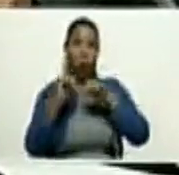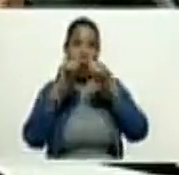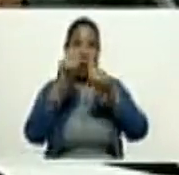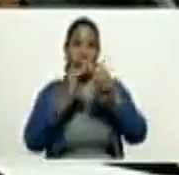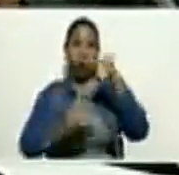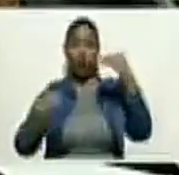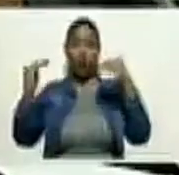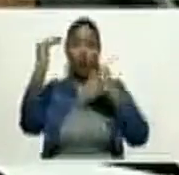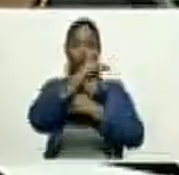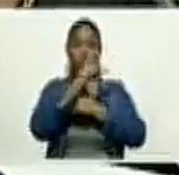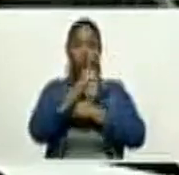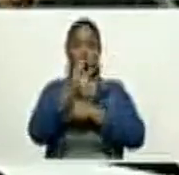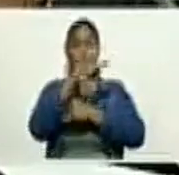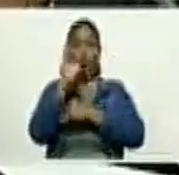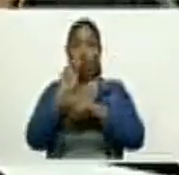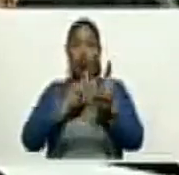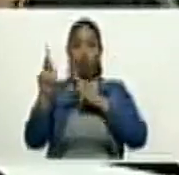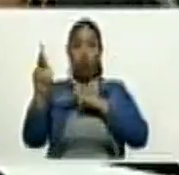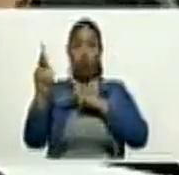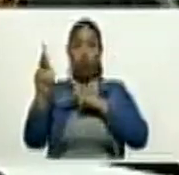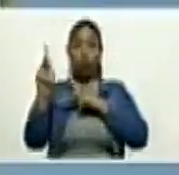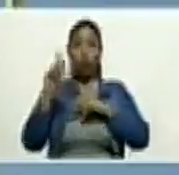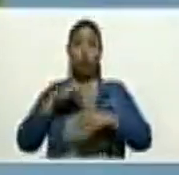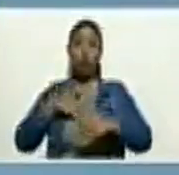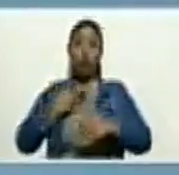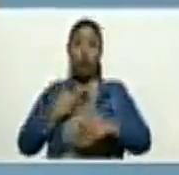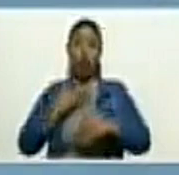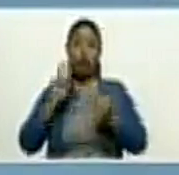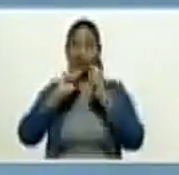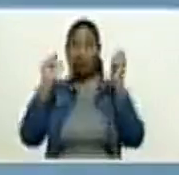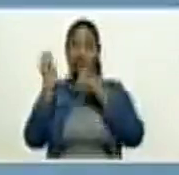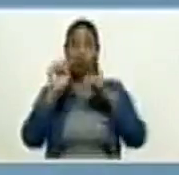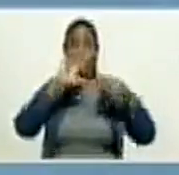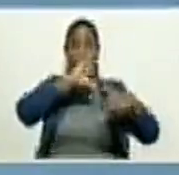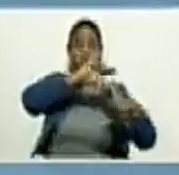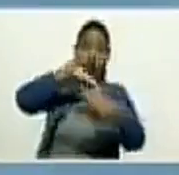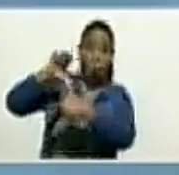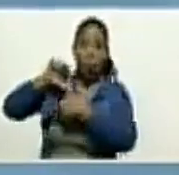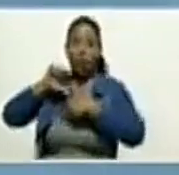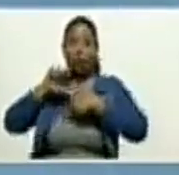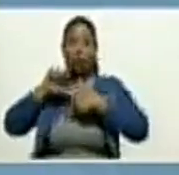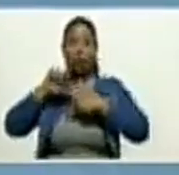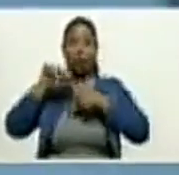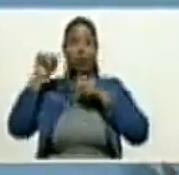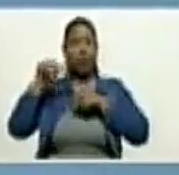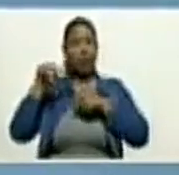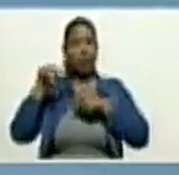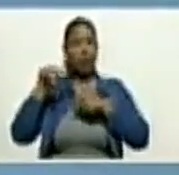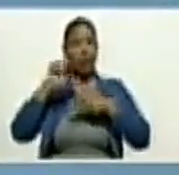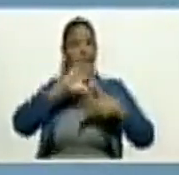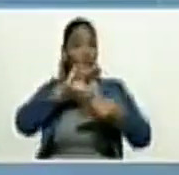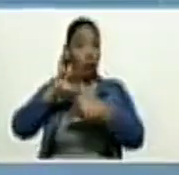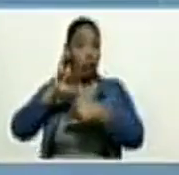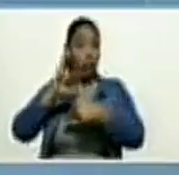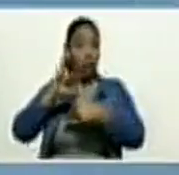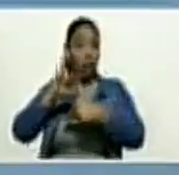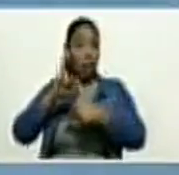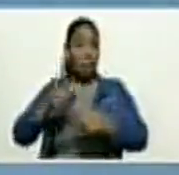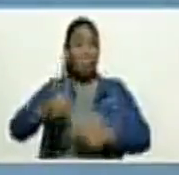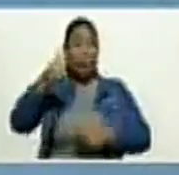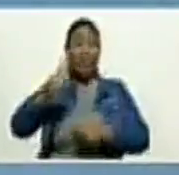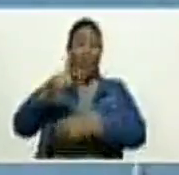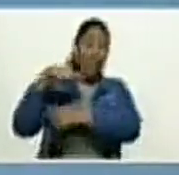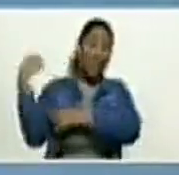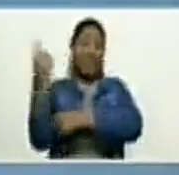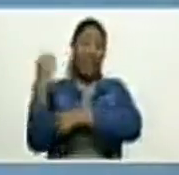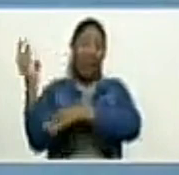40 kilómetros por hora, puede convertirse en un ciclón. Cuando este ciclón, los vientos superan los